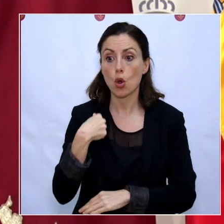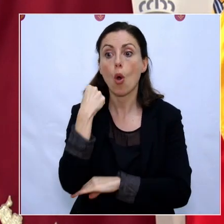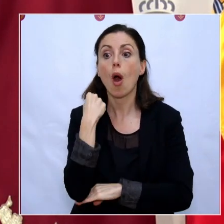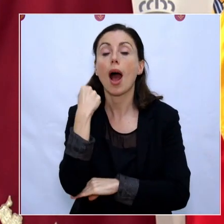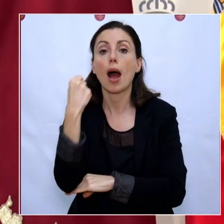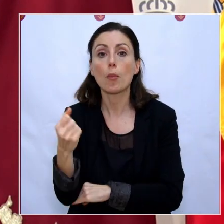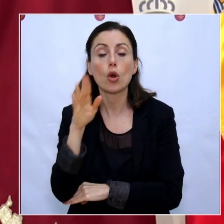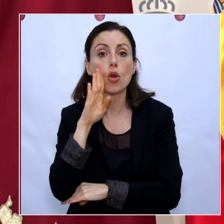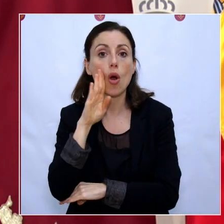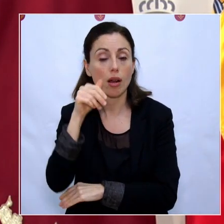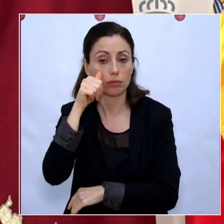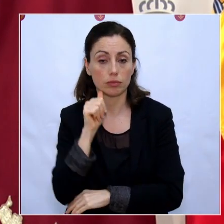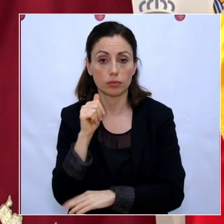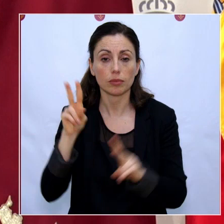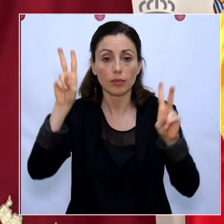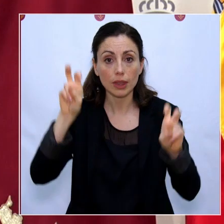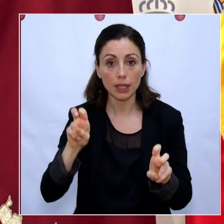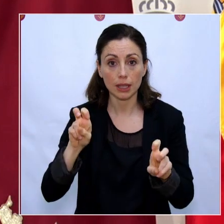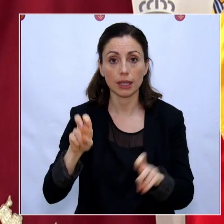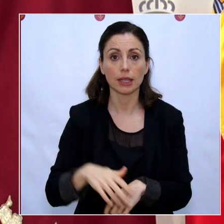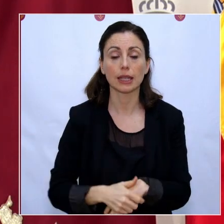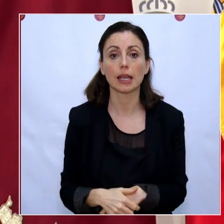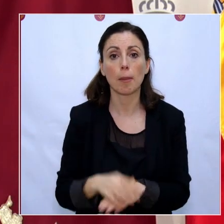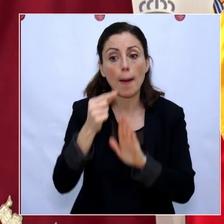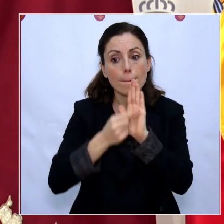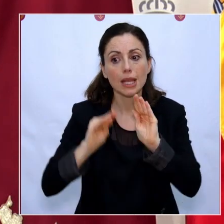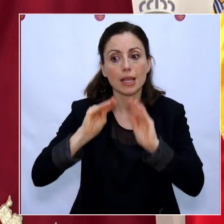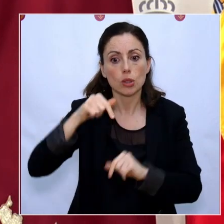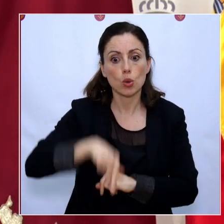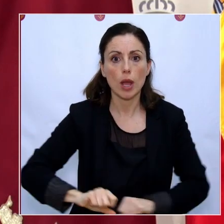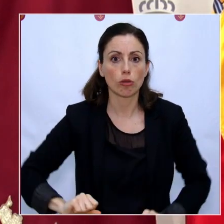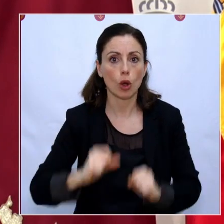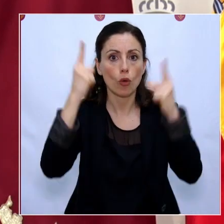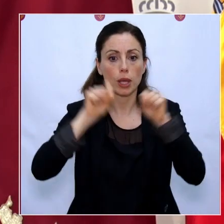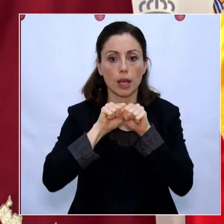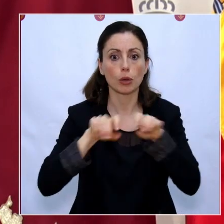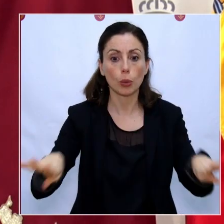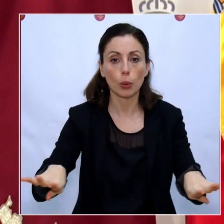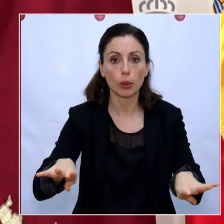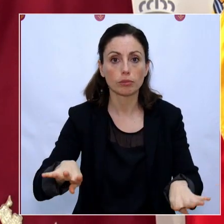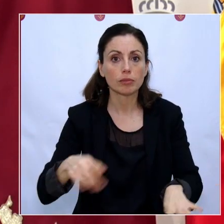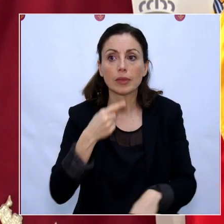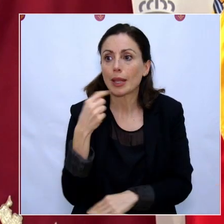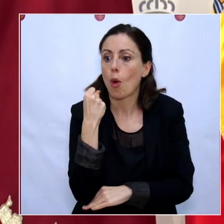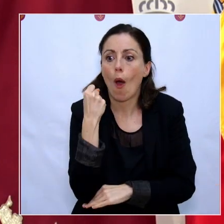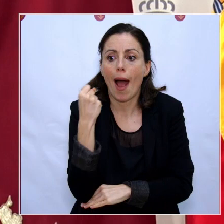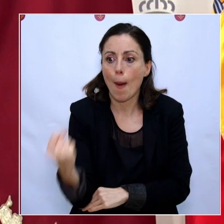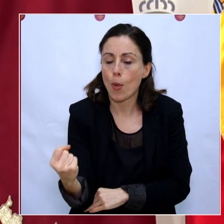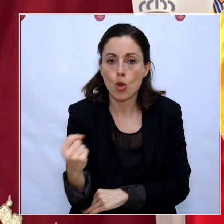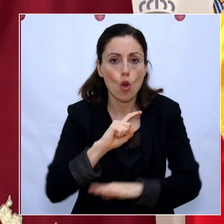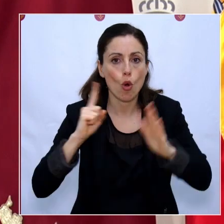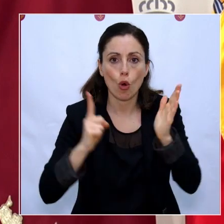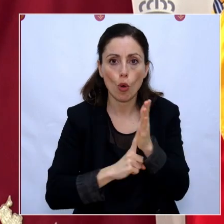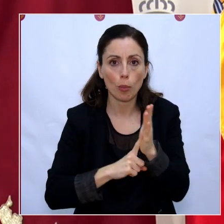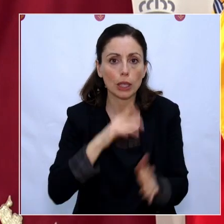a la medida anunciada por el presidente Sánchez, lo hacemos a ciegas. A ciegas